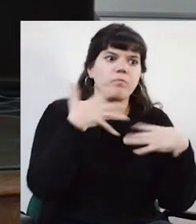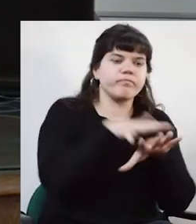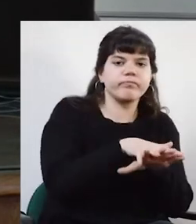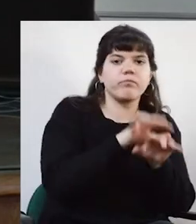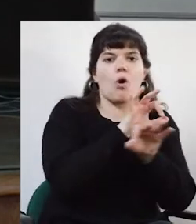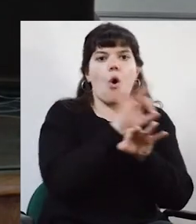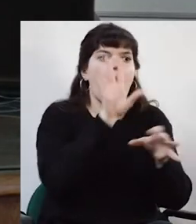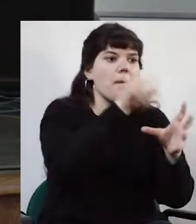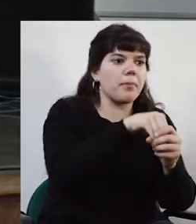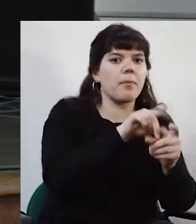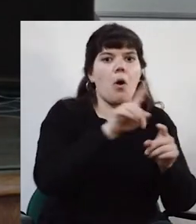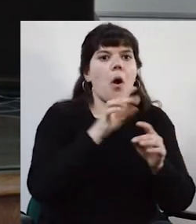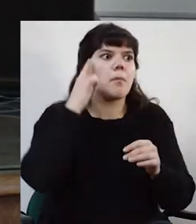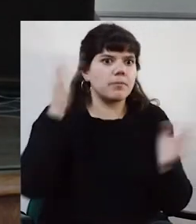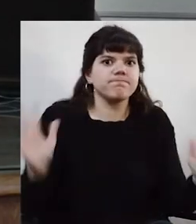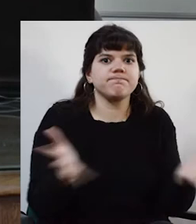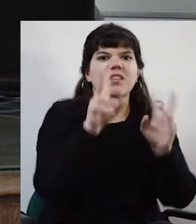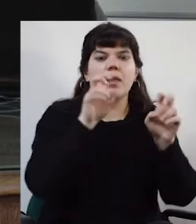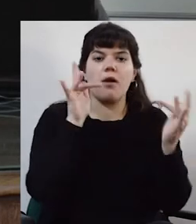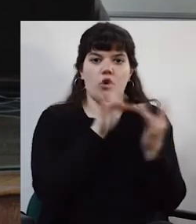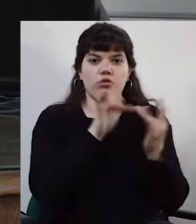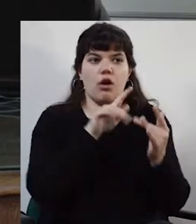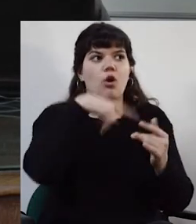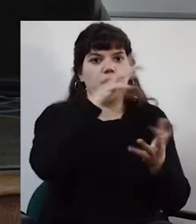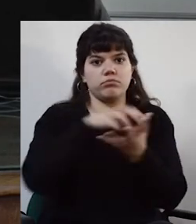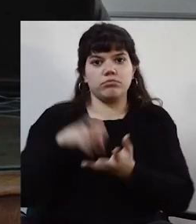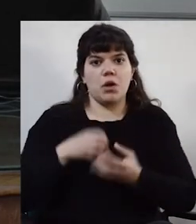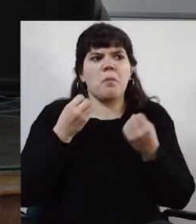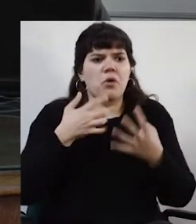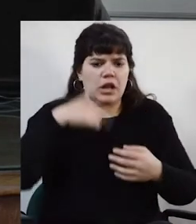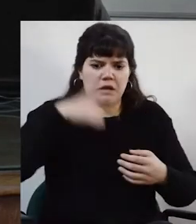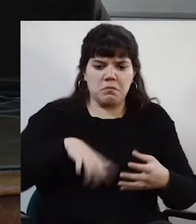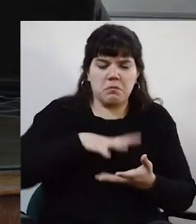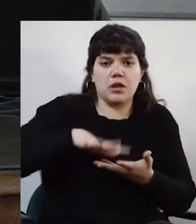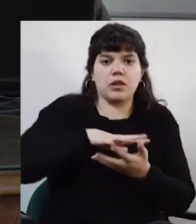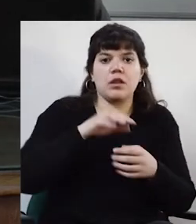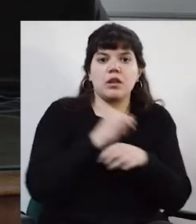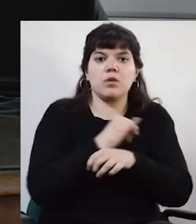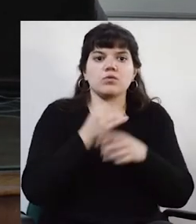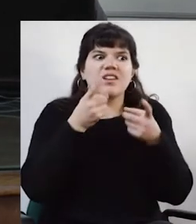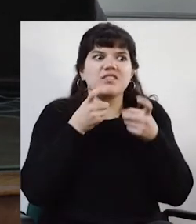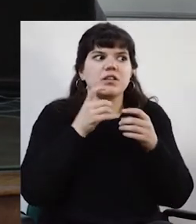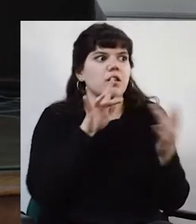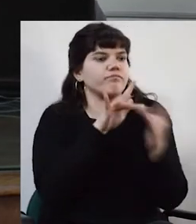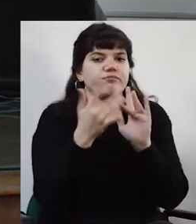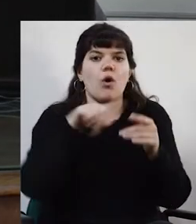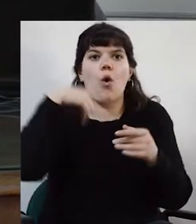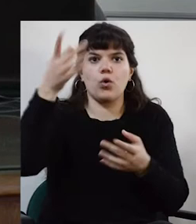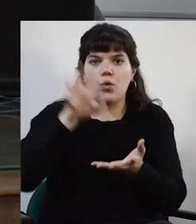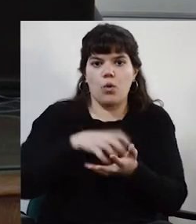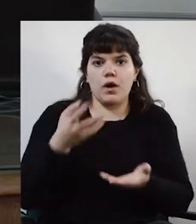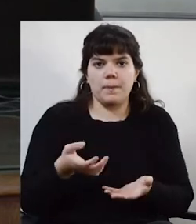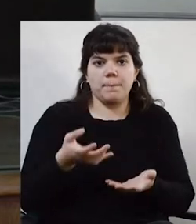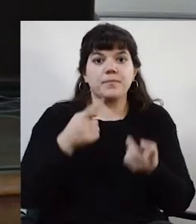o formar parte o impulsar una red académica. ¿Por qué el ICEF necesita formar parte de redes académicas? Y creo que en la